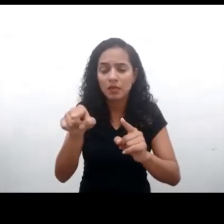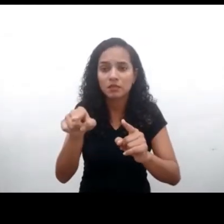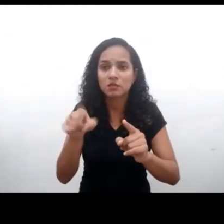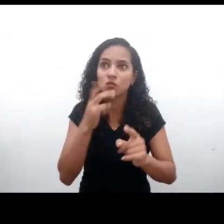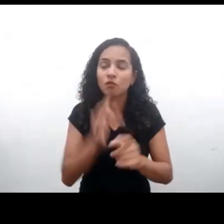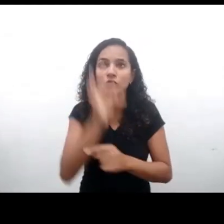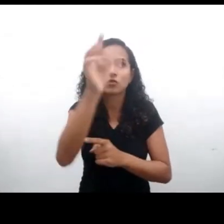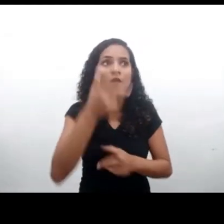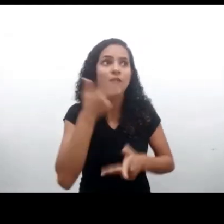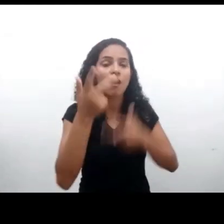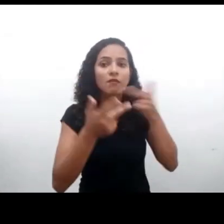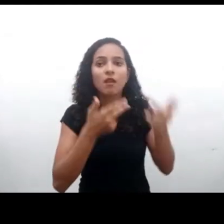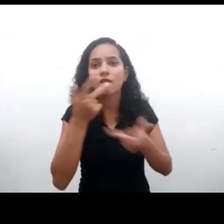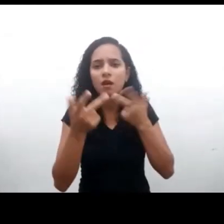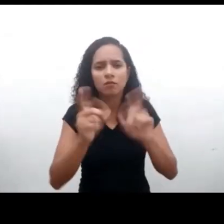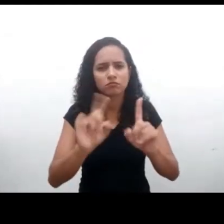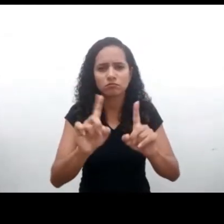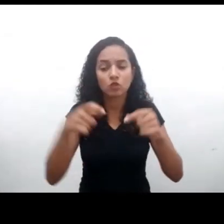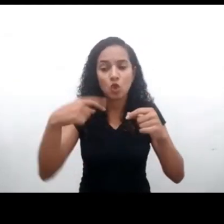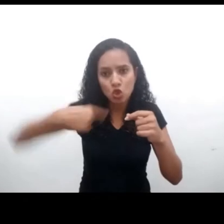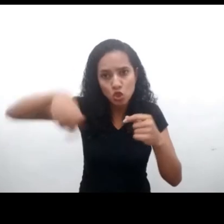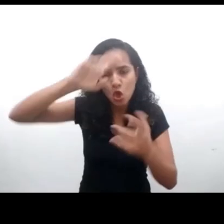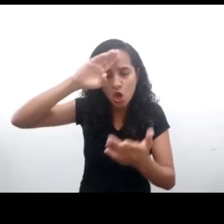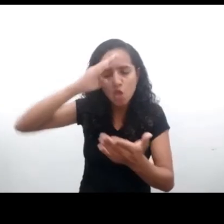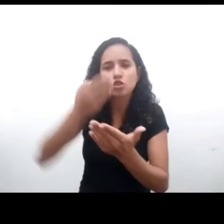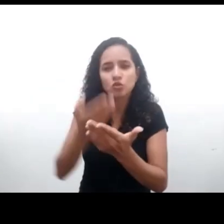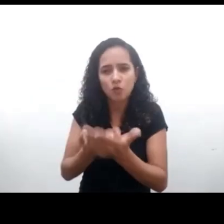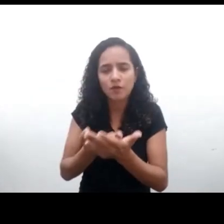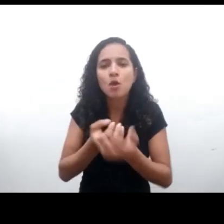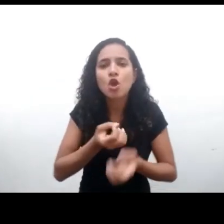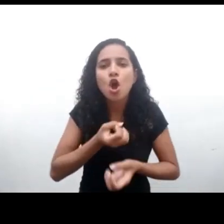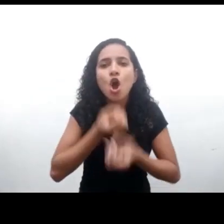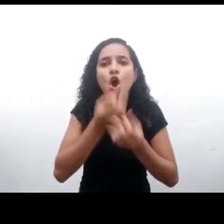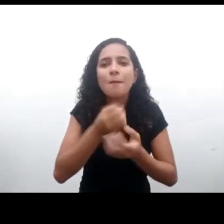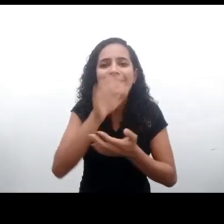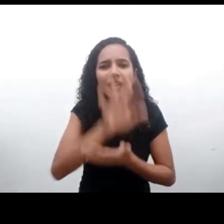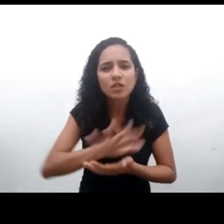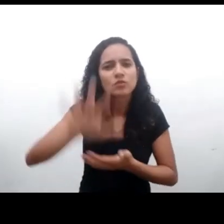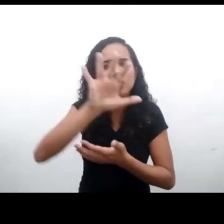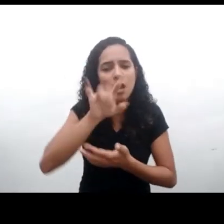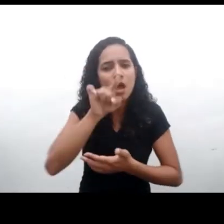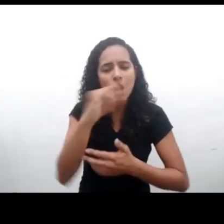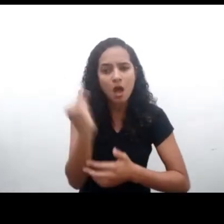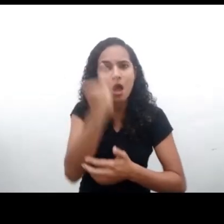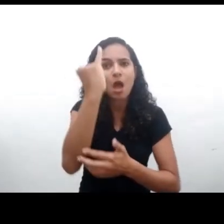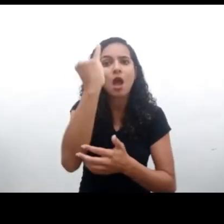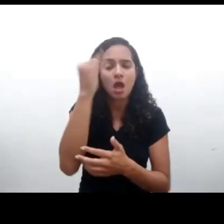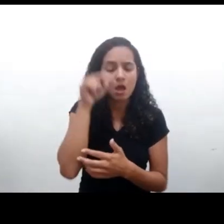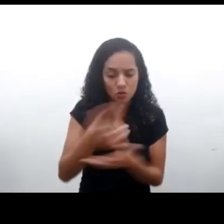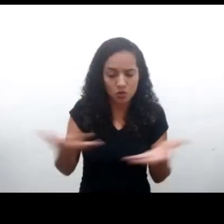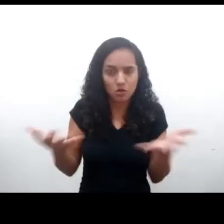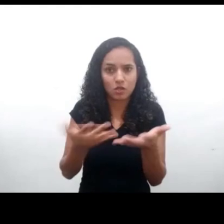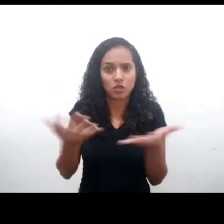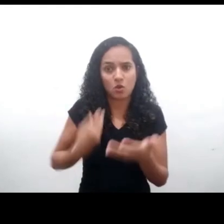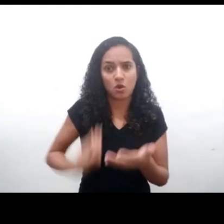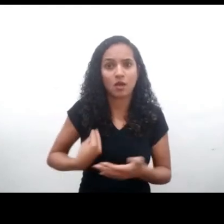observación general es pertinente por los momentos históricos en los que vivimos y por qué tiene que